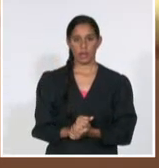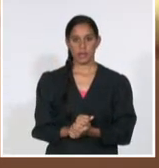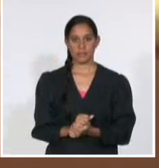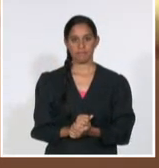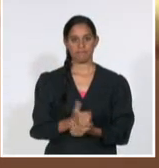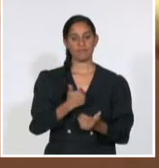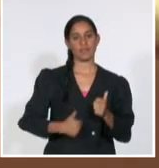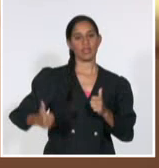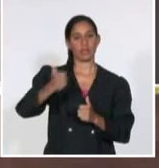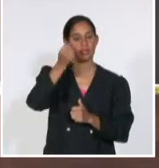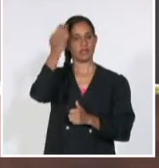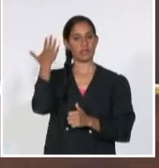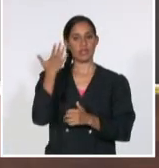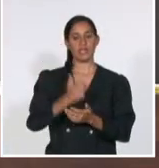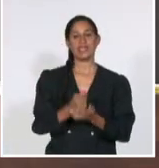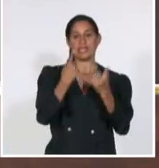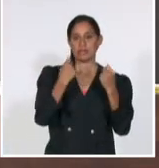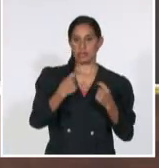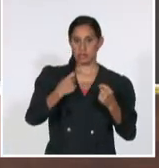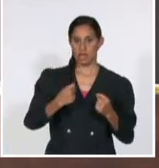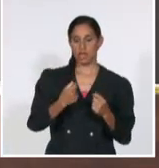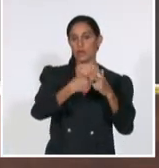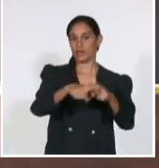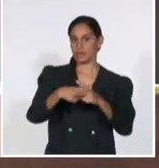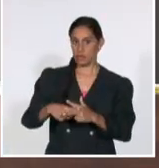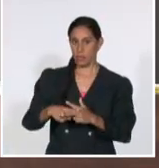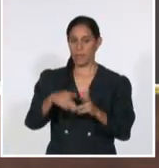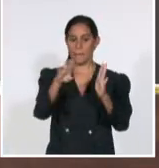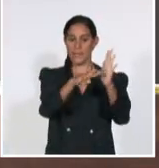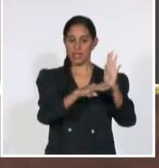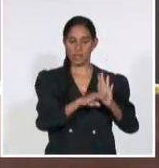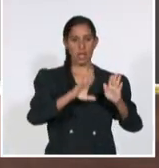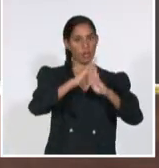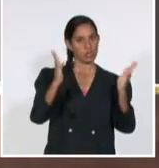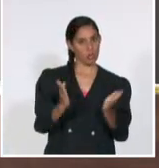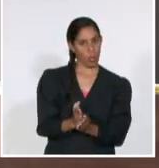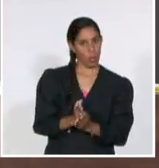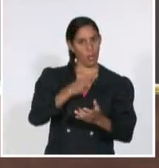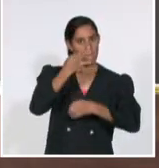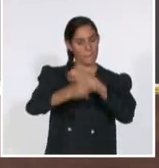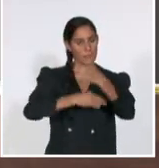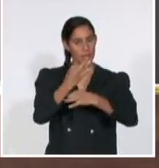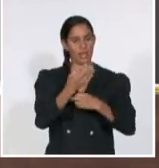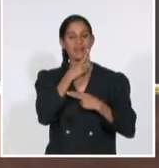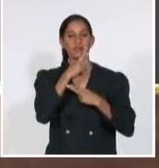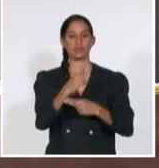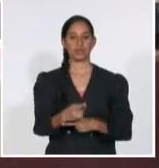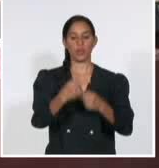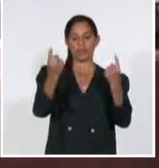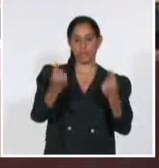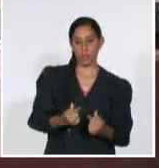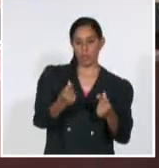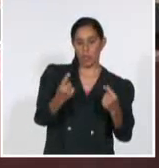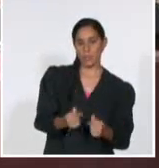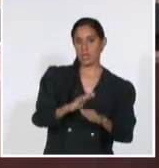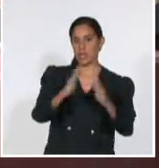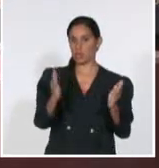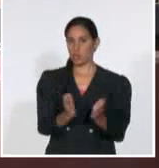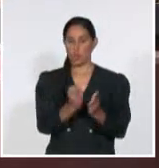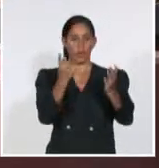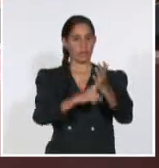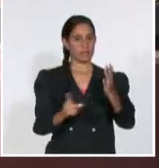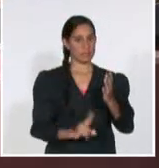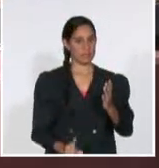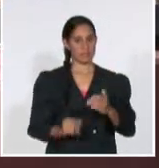que no hay tiempo que perder y no hay medidas mágicas para cambiar la actual situación de la economía, más allá del trabajo, contando